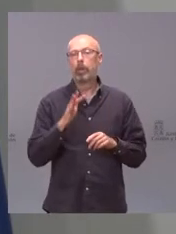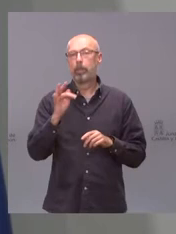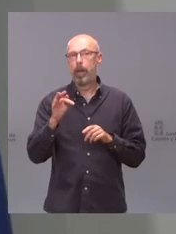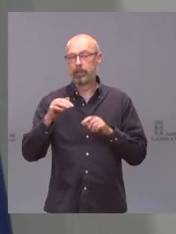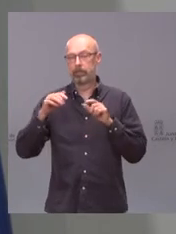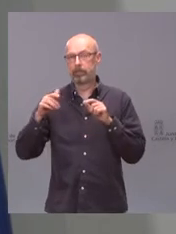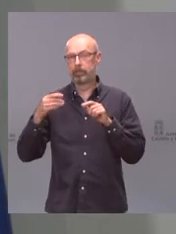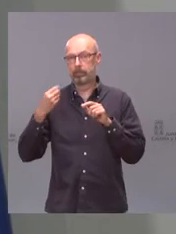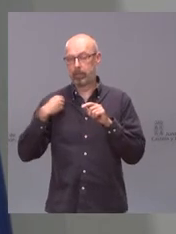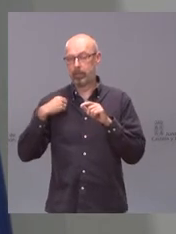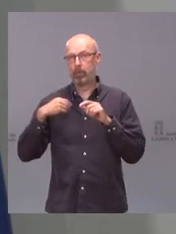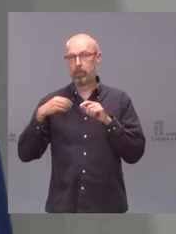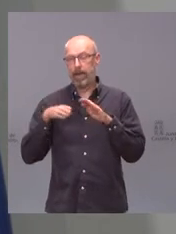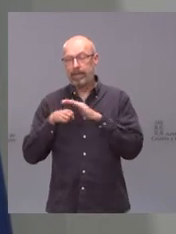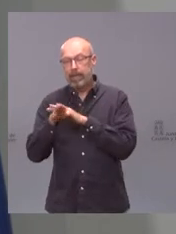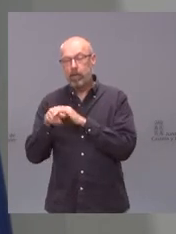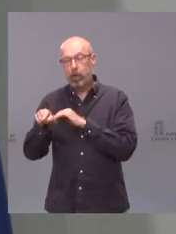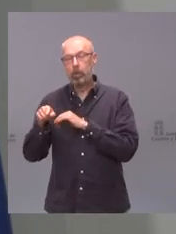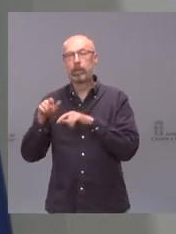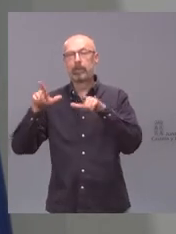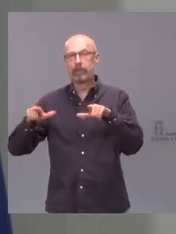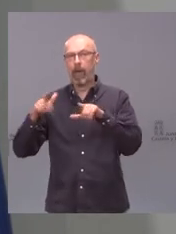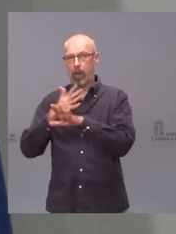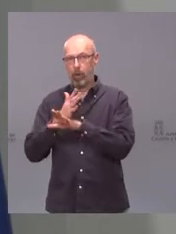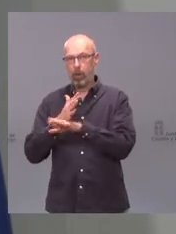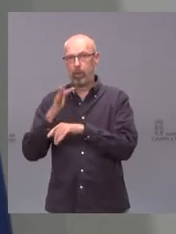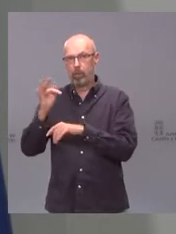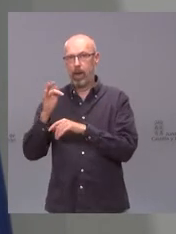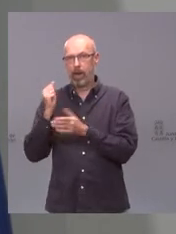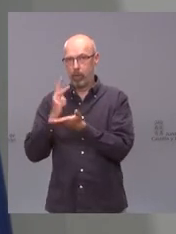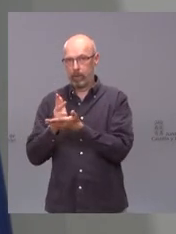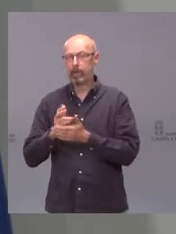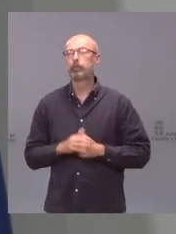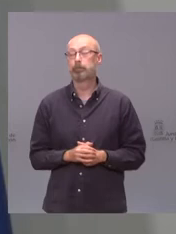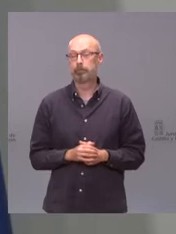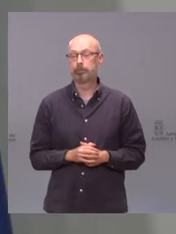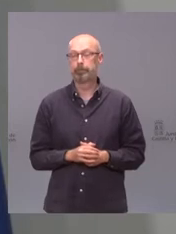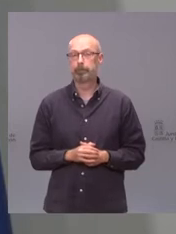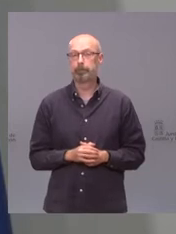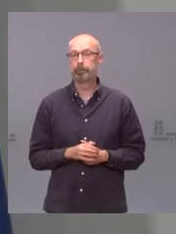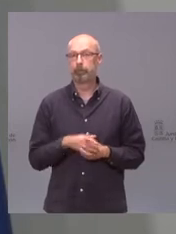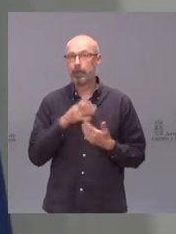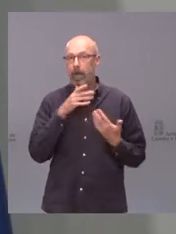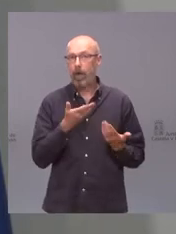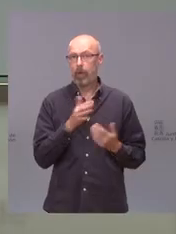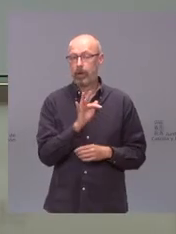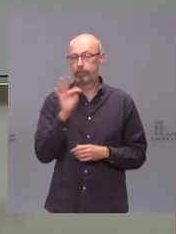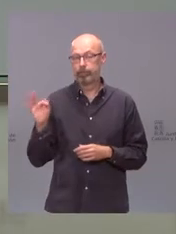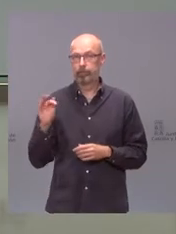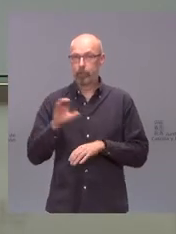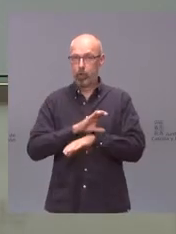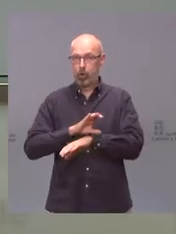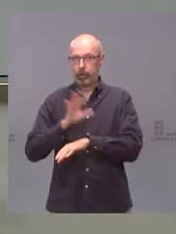actividades en el interior de las salas de juego y de apuestas. Les dejo ahora con la consejera para